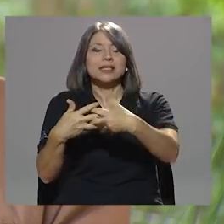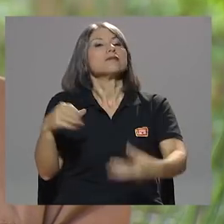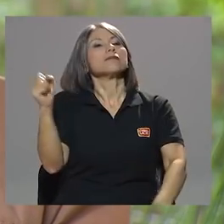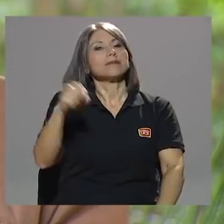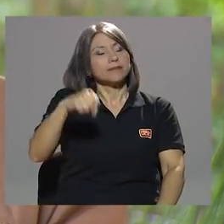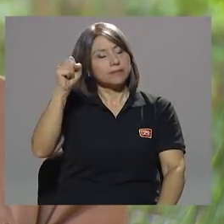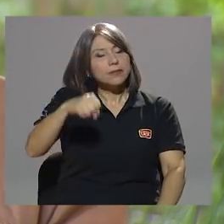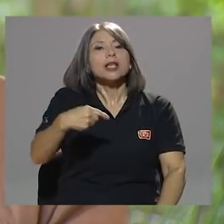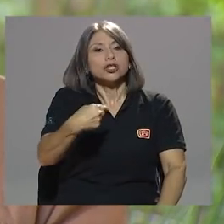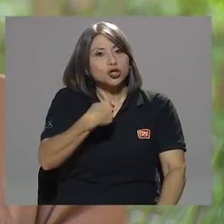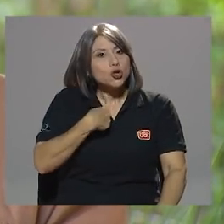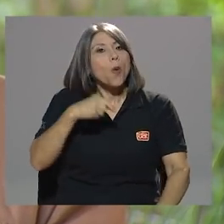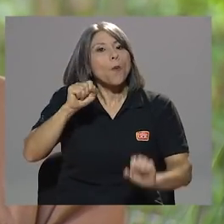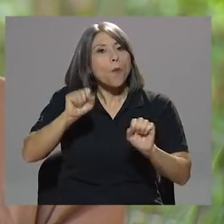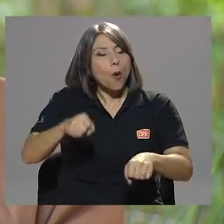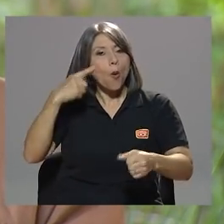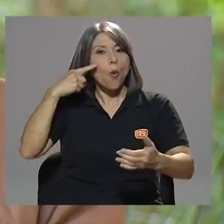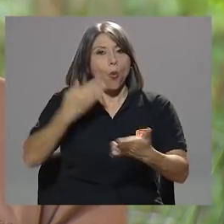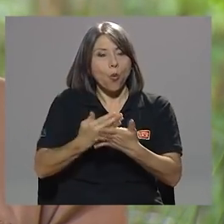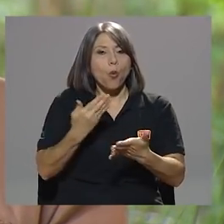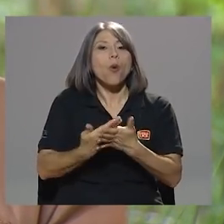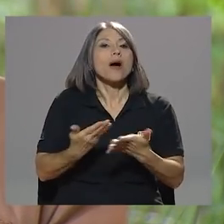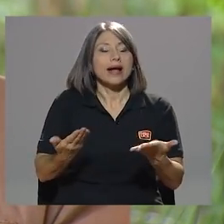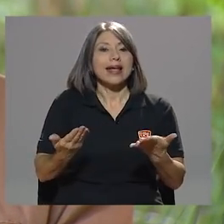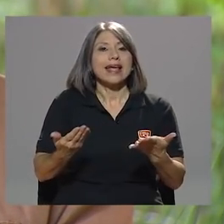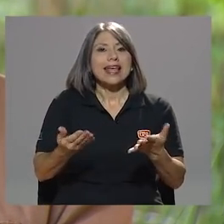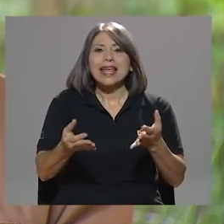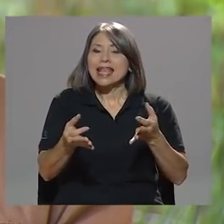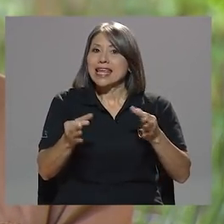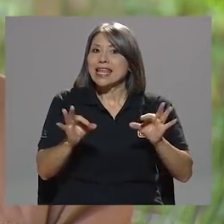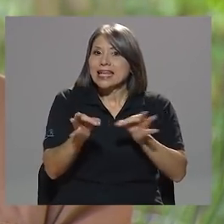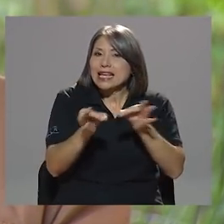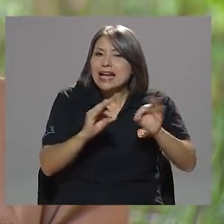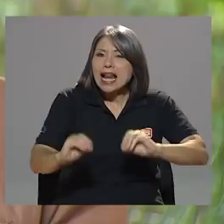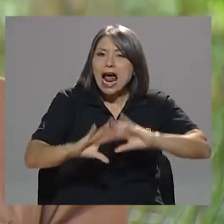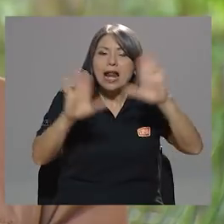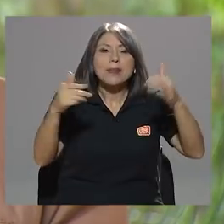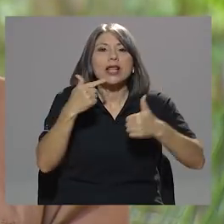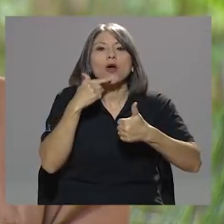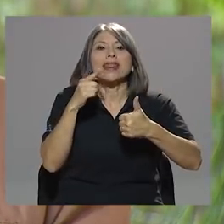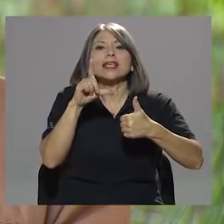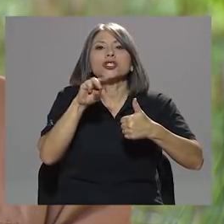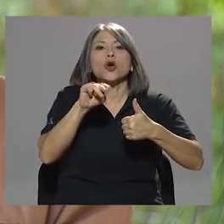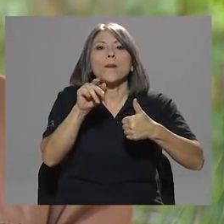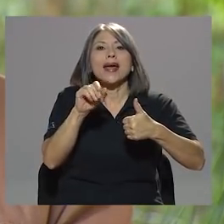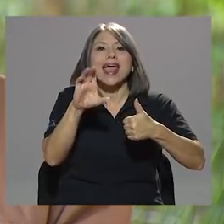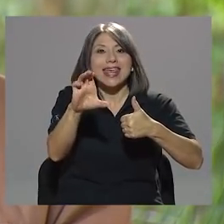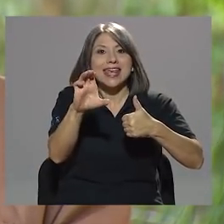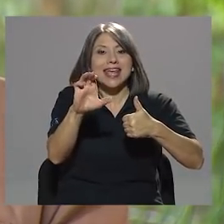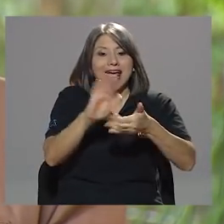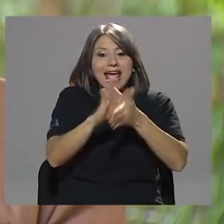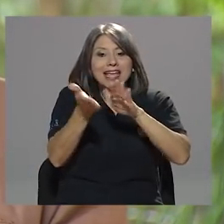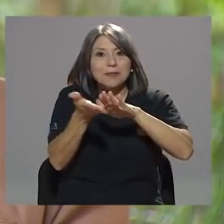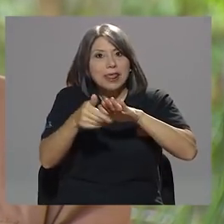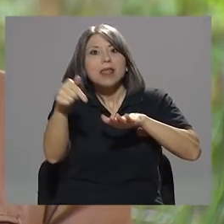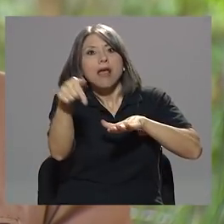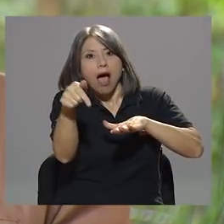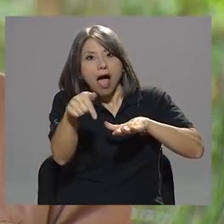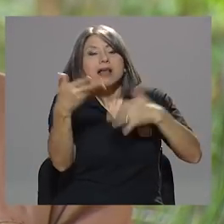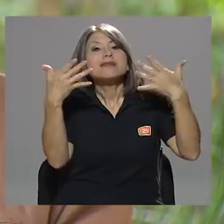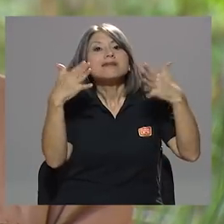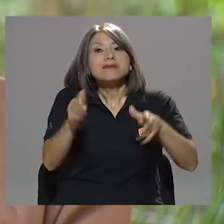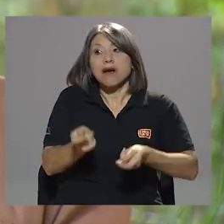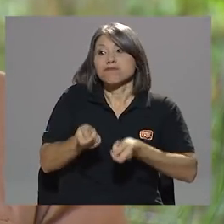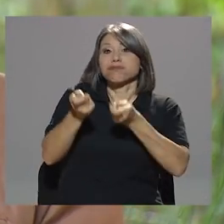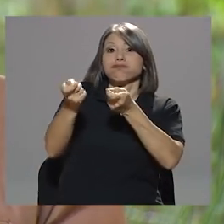sobradamente cómo demostrarlo y claramente lo ha dicho el MEIC, claramente está en el expediente el MEIC, se ha presentado